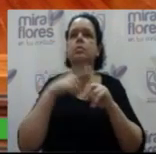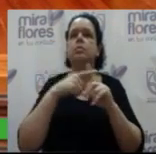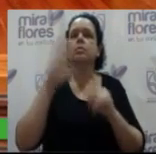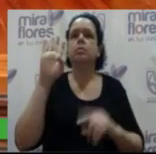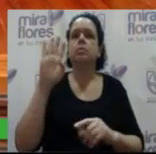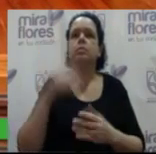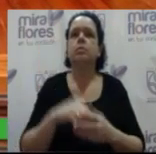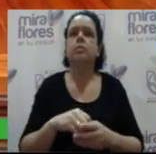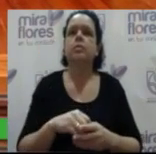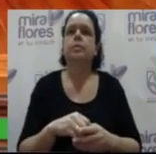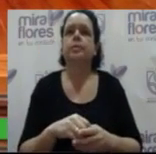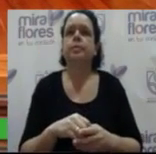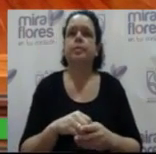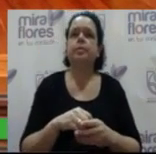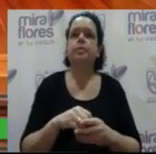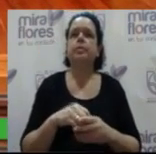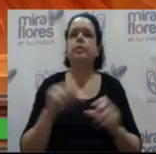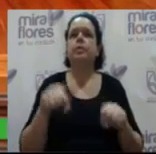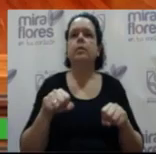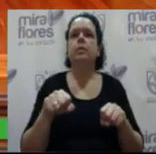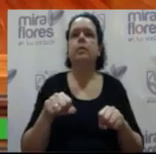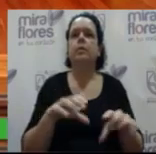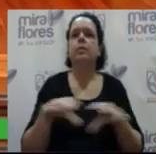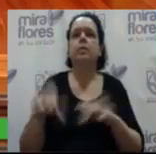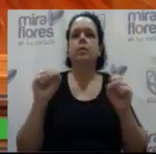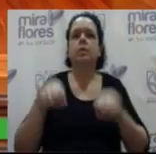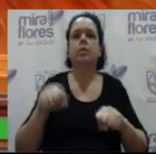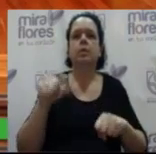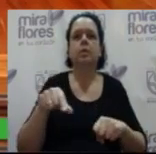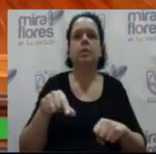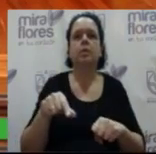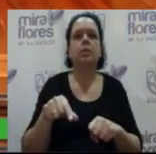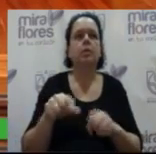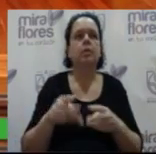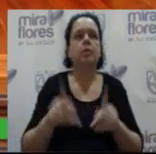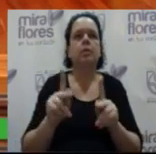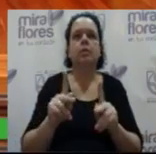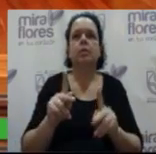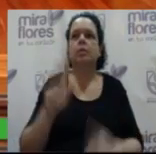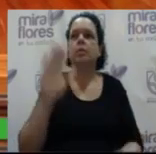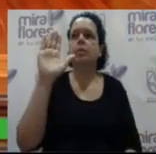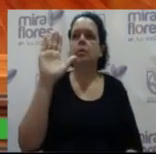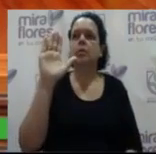o mejor dicho de posibilitar esta exoneración se van a empezar en señal de conformidad